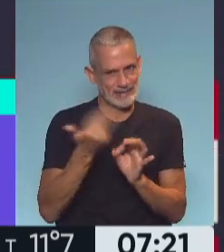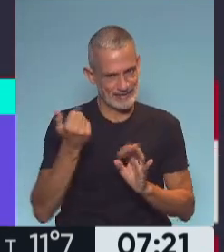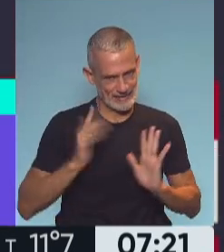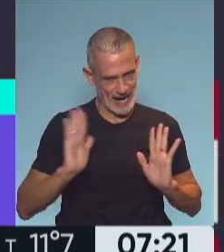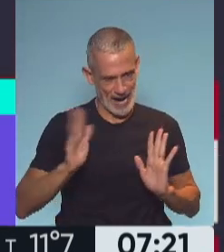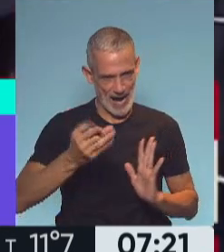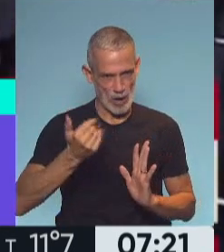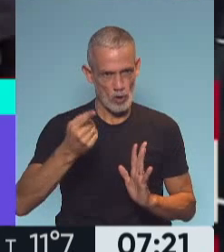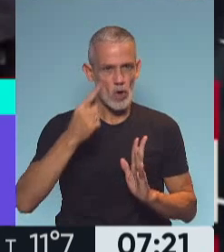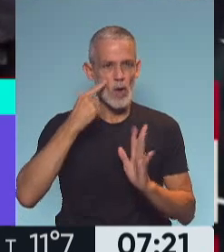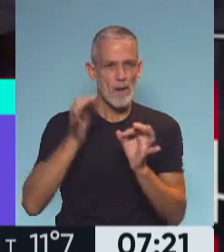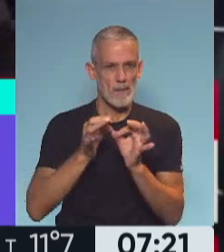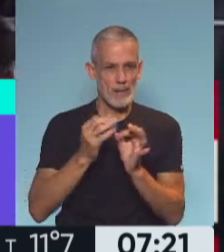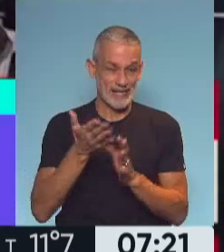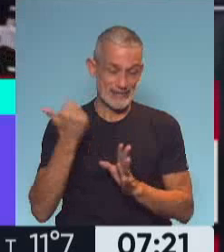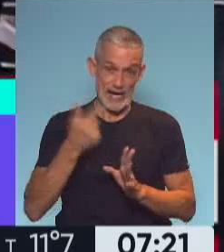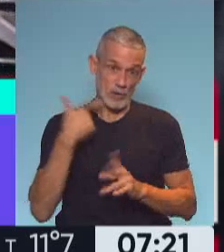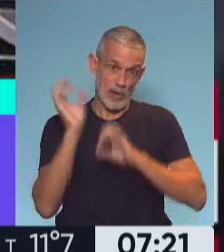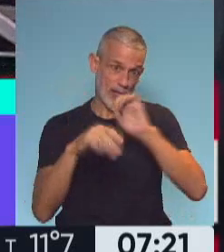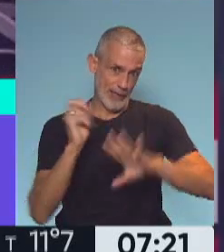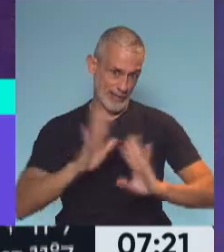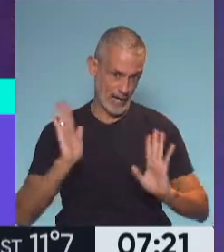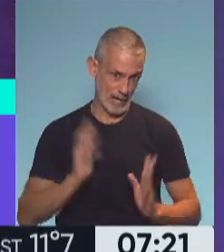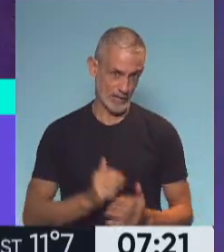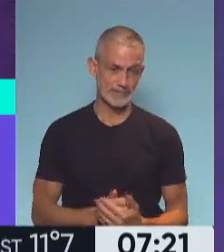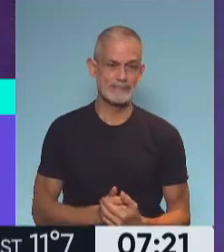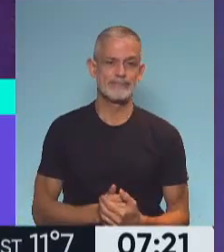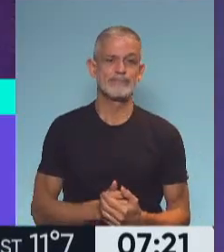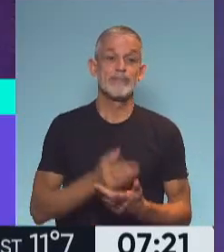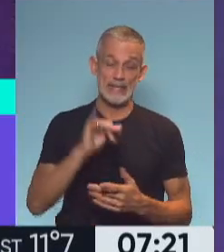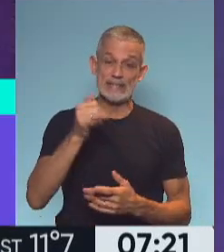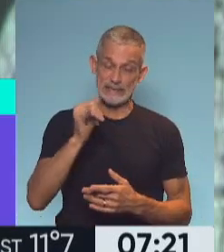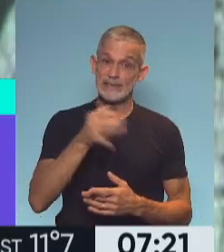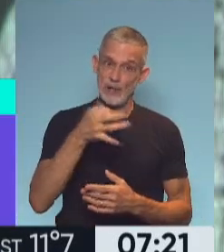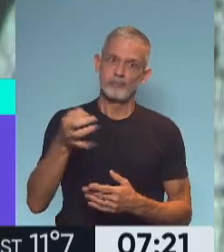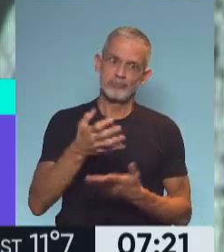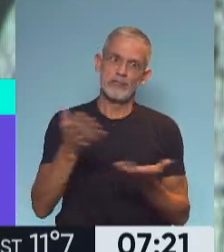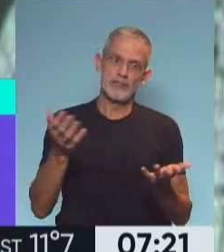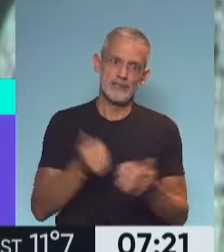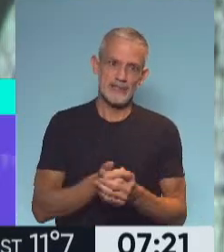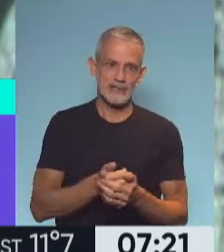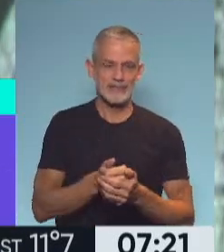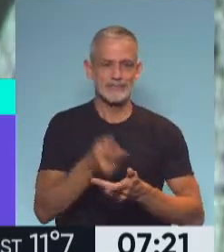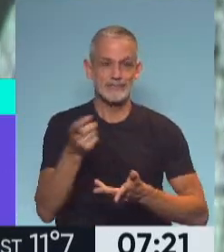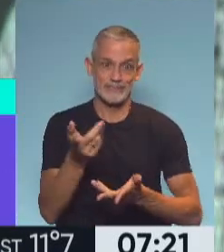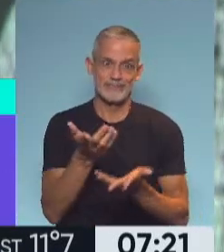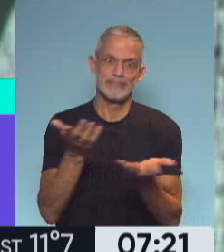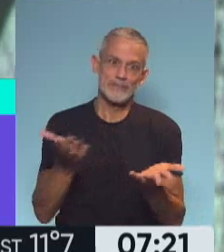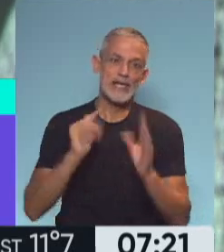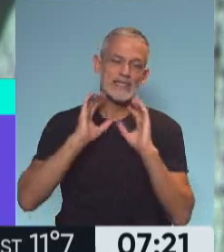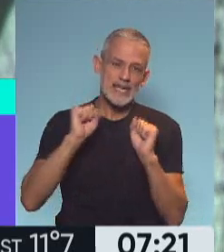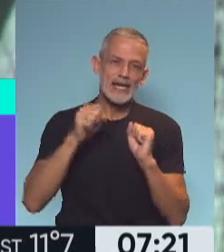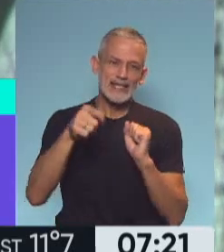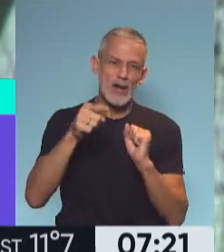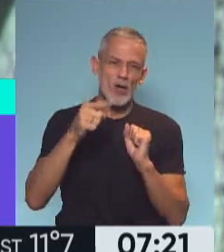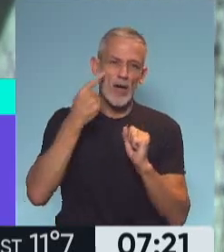no, no. No, hay algo ahí que hay que destacar. Te van a decir de todo. Y efectivamente, le dijeron de todo, claramente. El secretario de